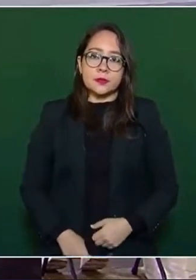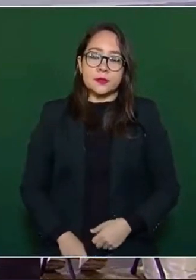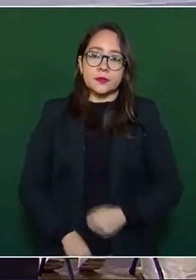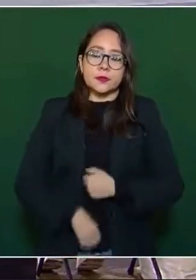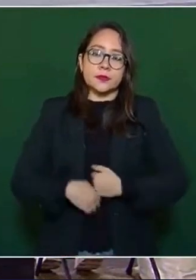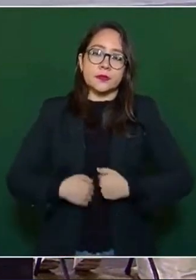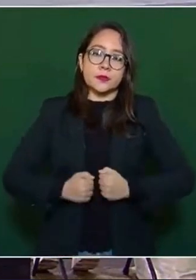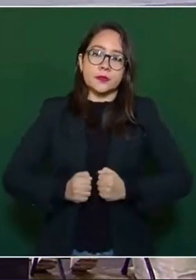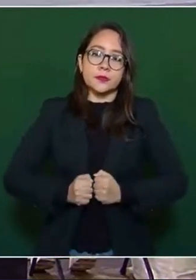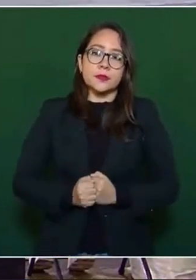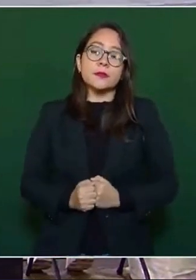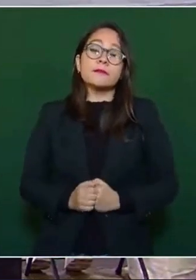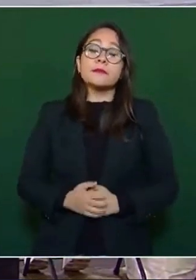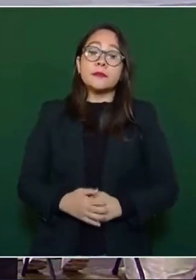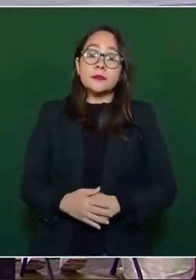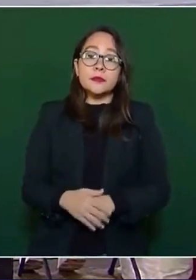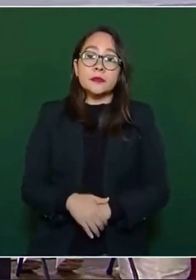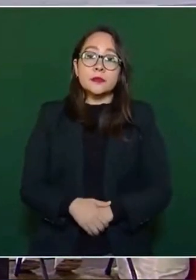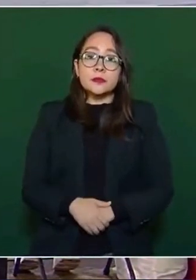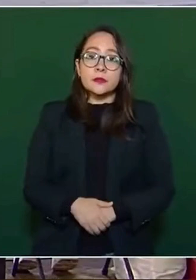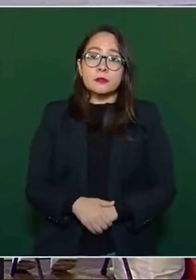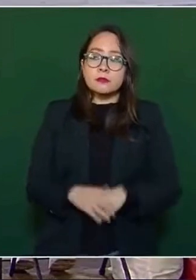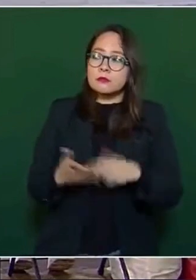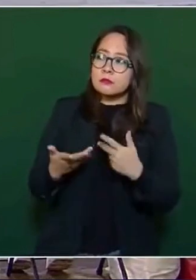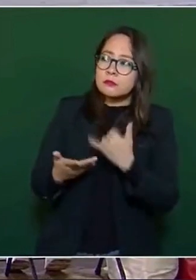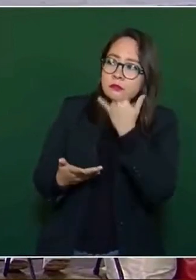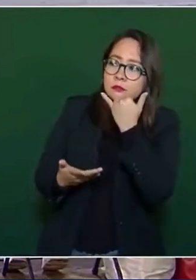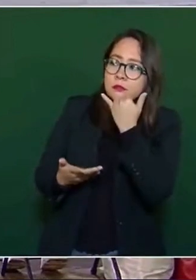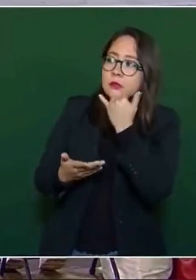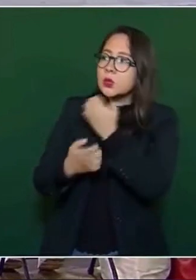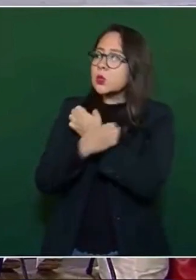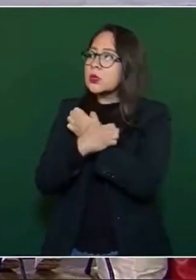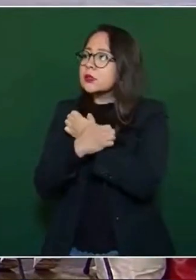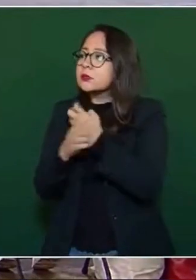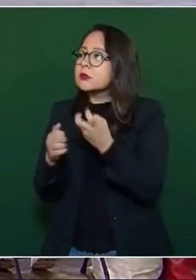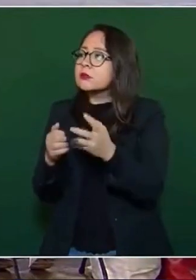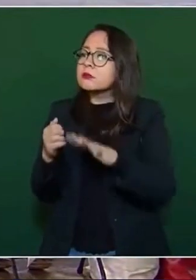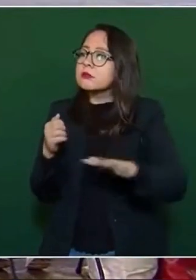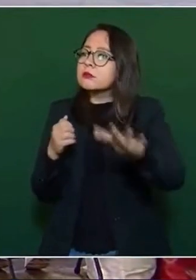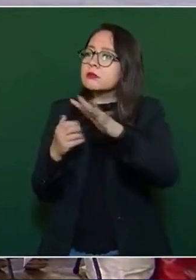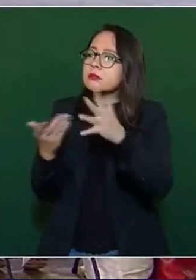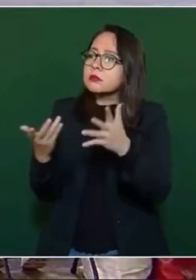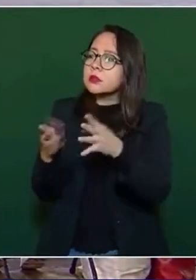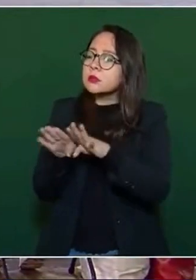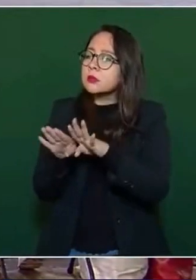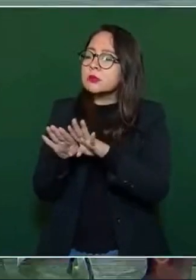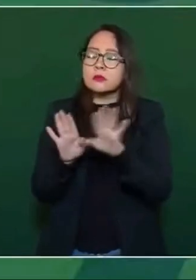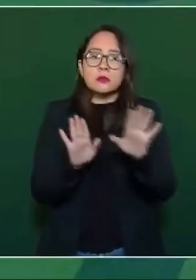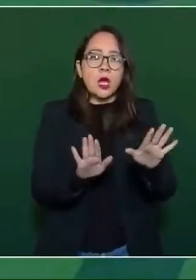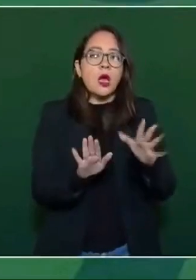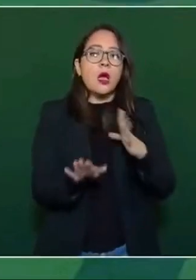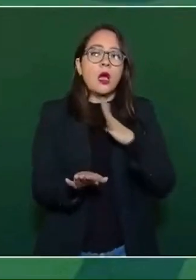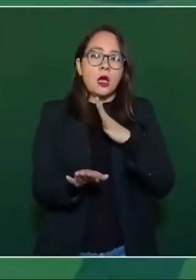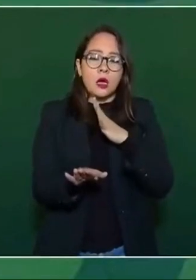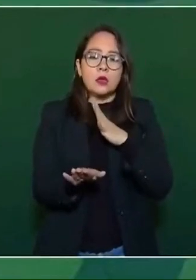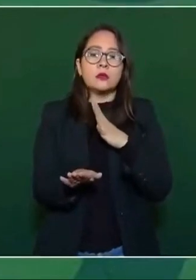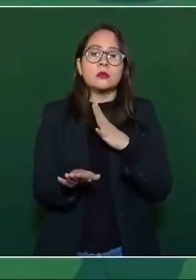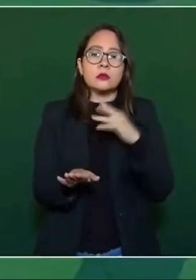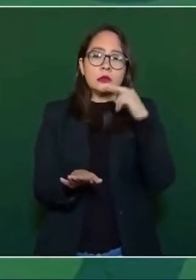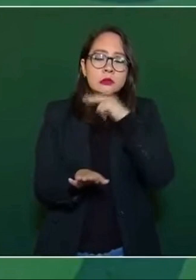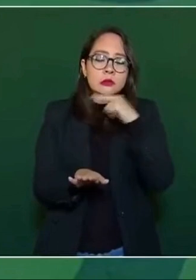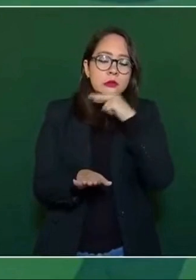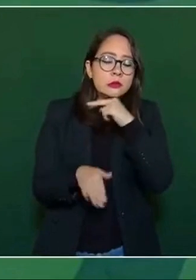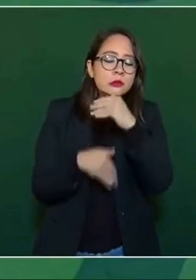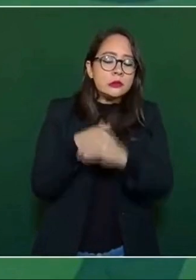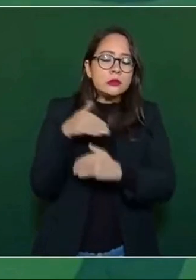ocuparse en materia educativa? Es apurarnos. Yo espero